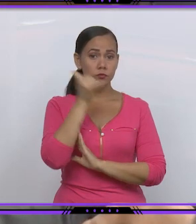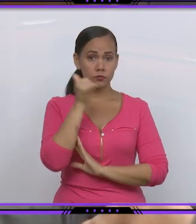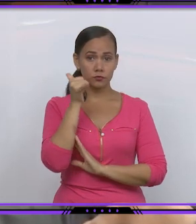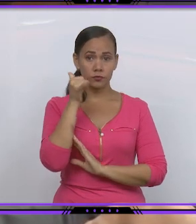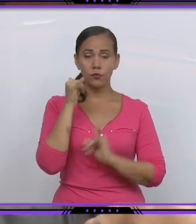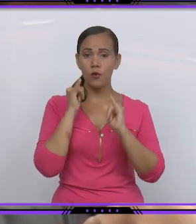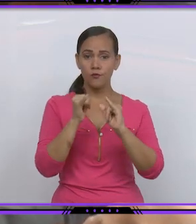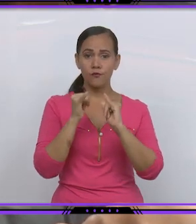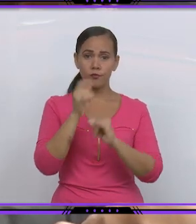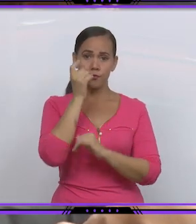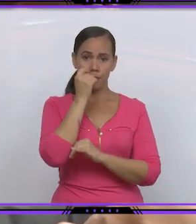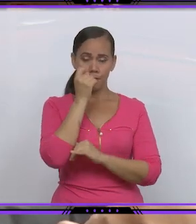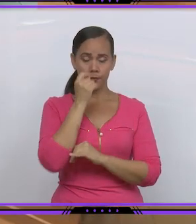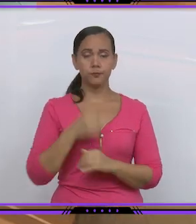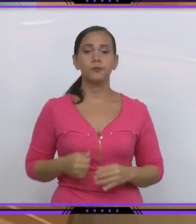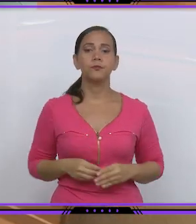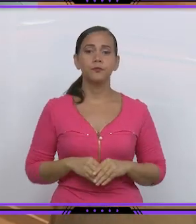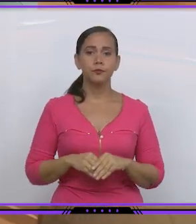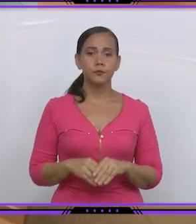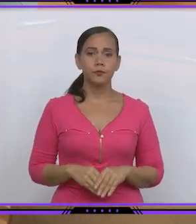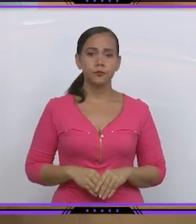Alexey Macintosh y León, Sistema Informativo.